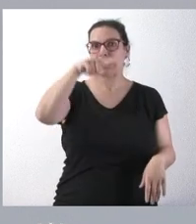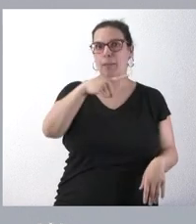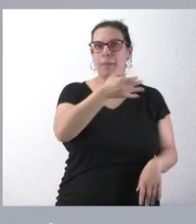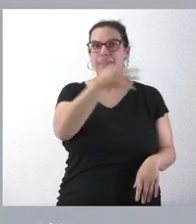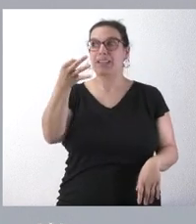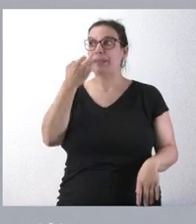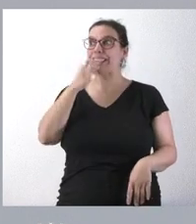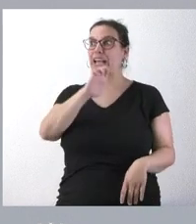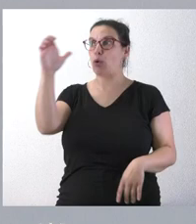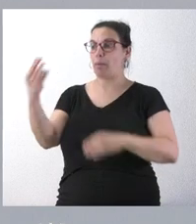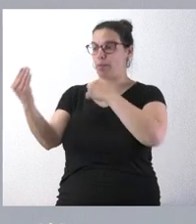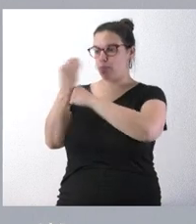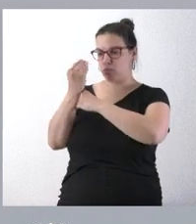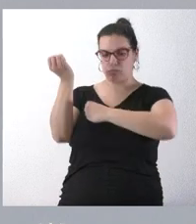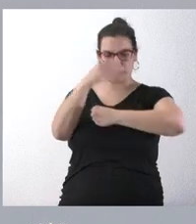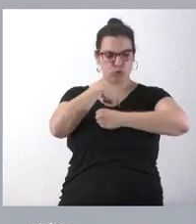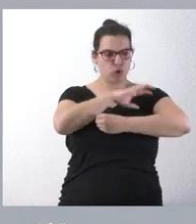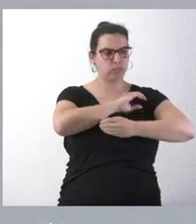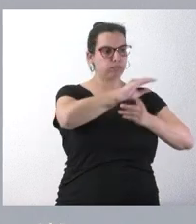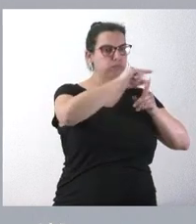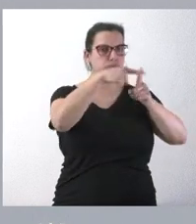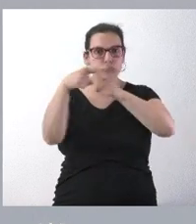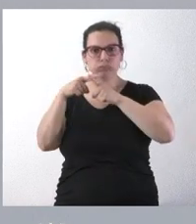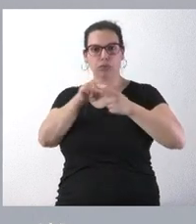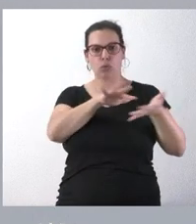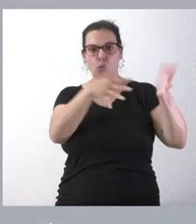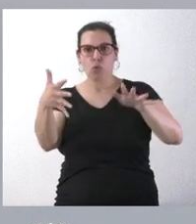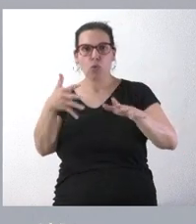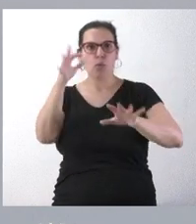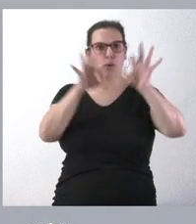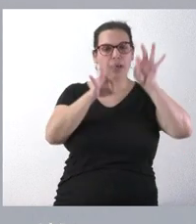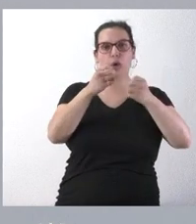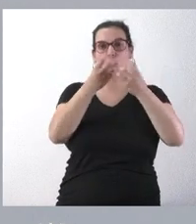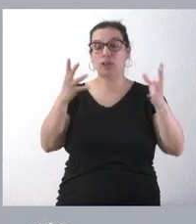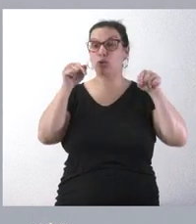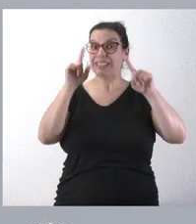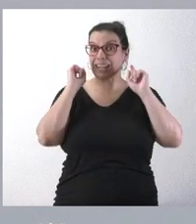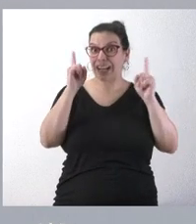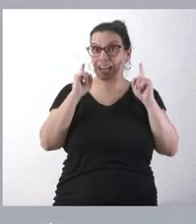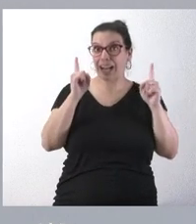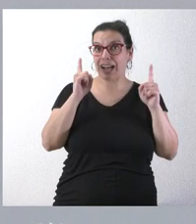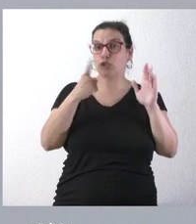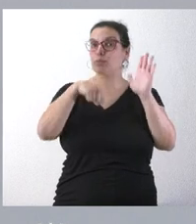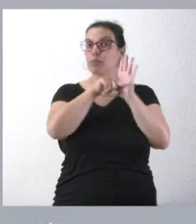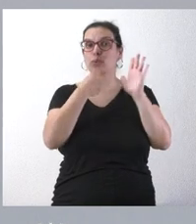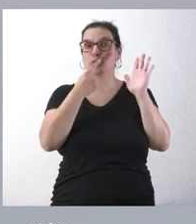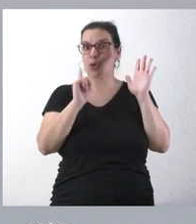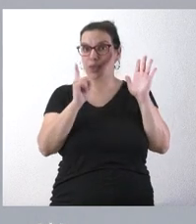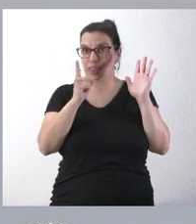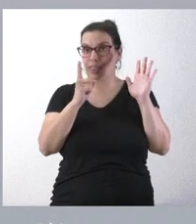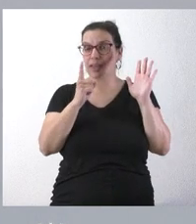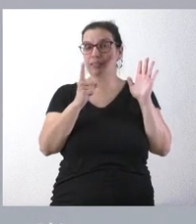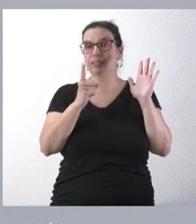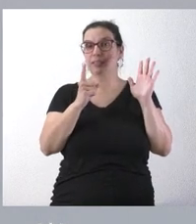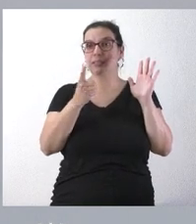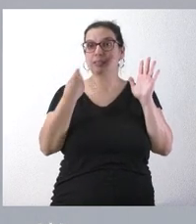los fondos europeos, cómo los venimos gestionando, cuál es el nivel de ejecución en nuestra comunidad autónoma. En este caso concreto no figura en el expediente que